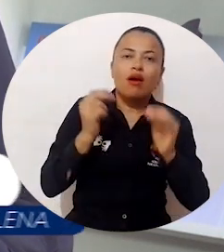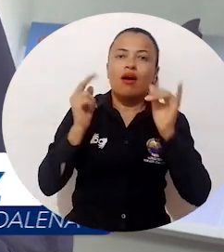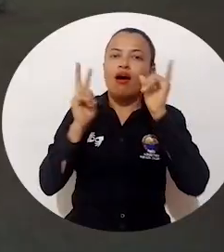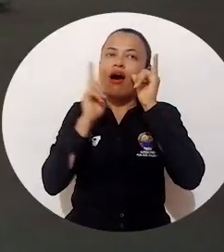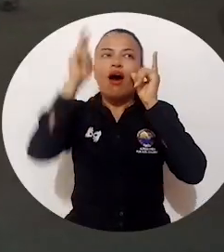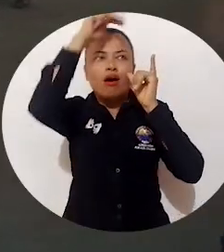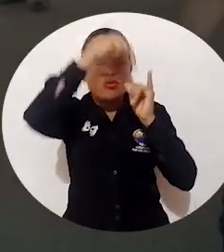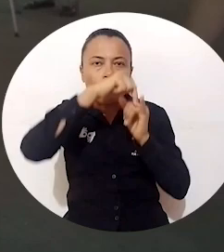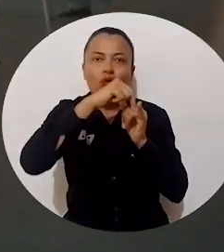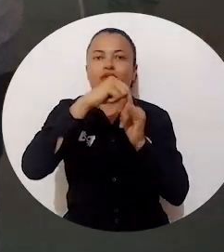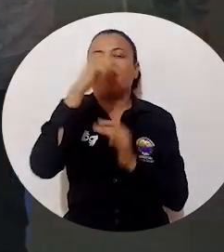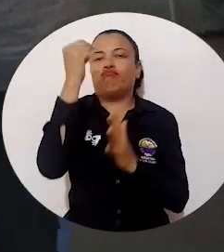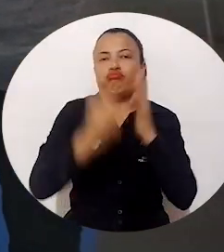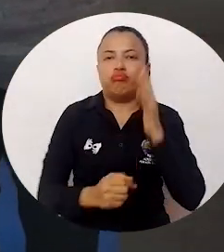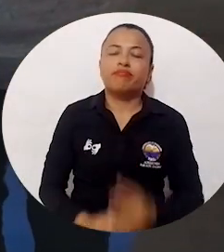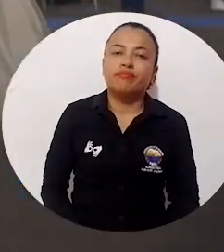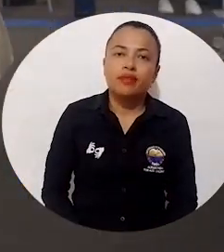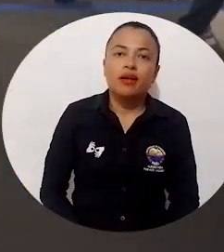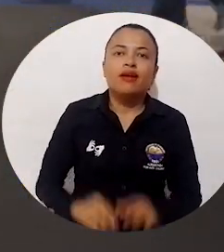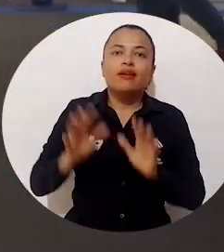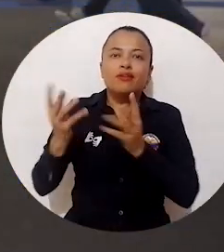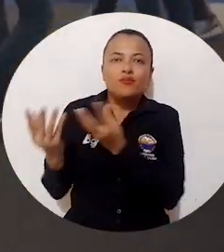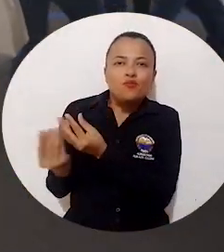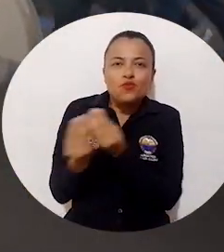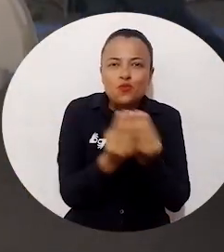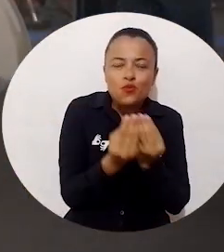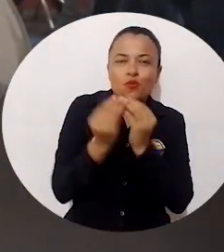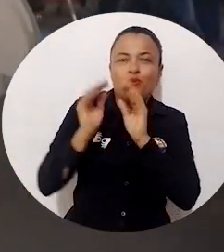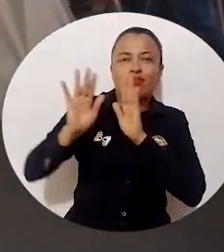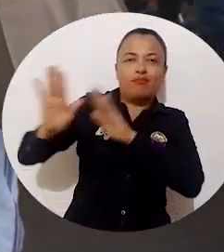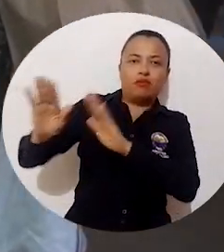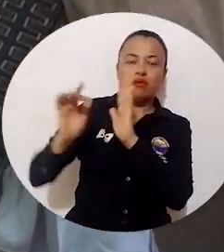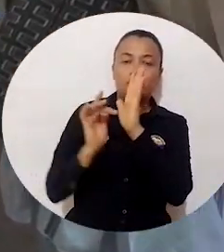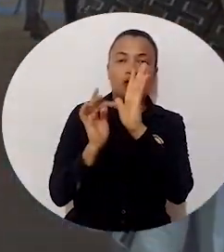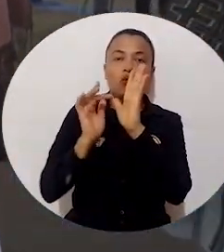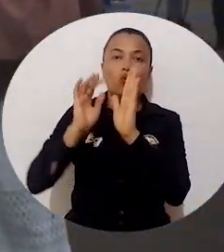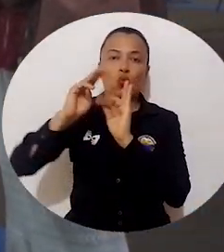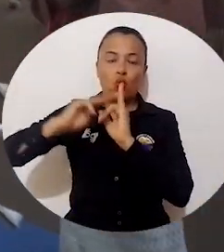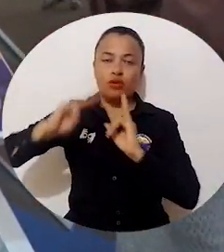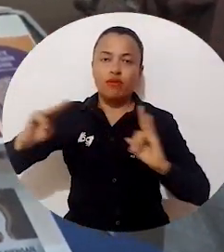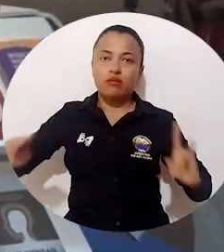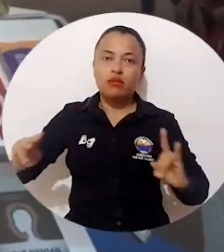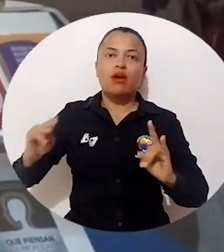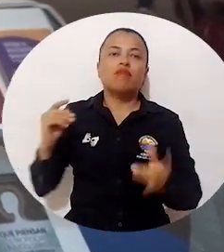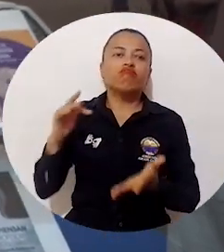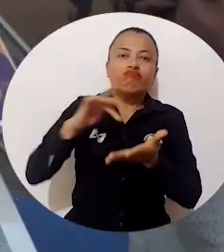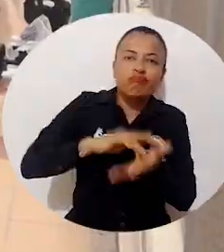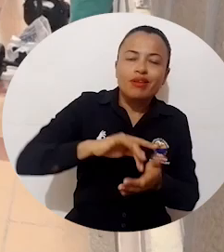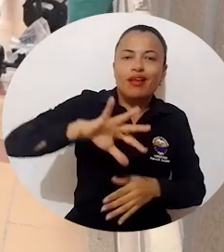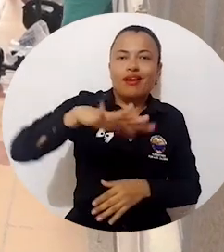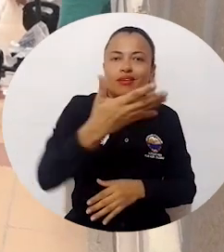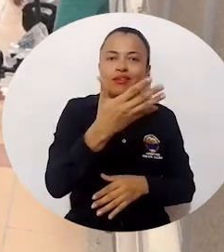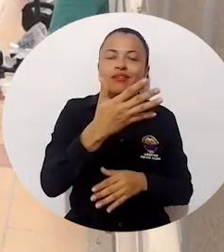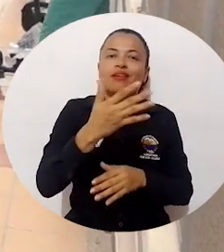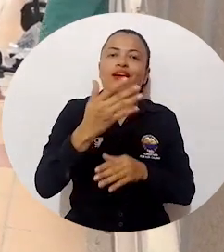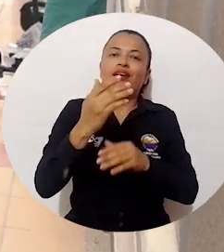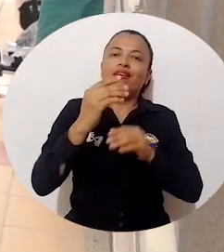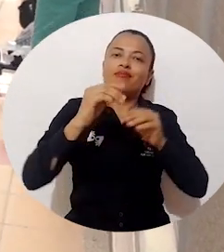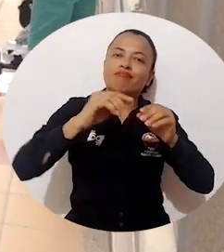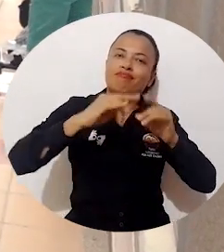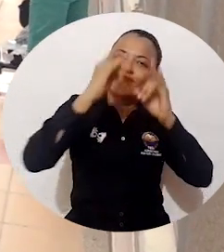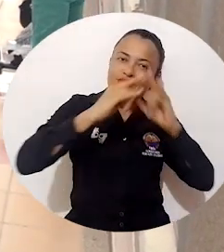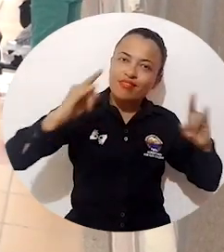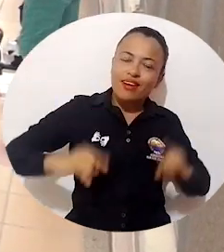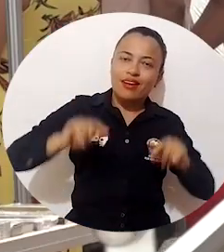antropología. La delegación Unimagdalena aprovechará para lanzar la quinta versión de la Feria Internacional del Libro, Las Artes y la